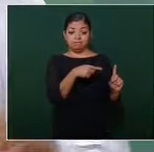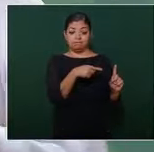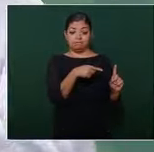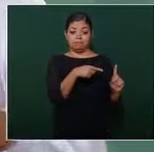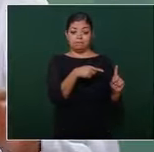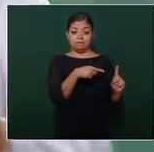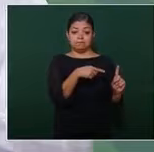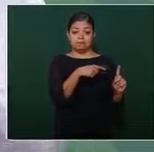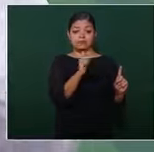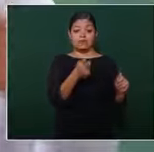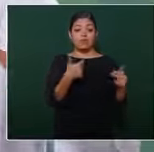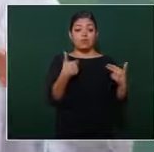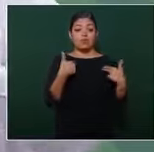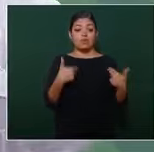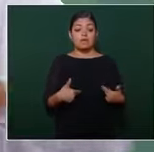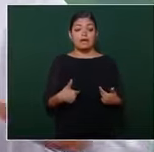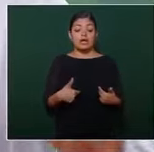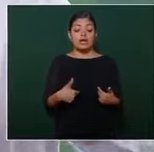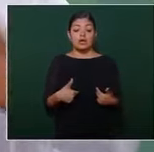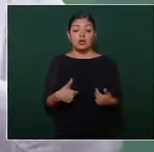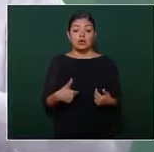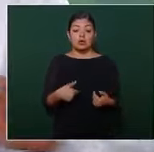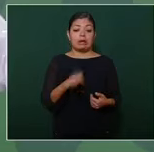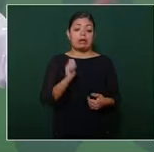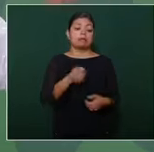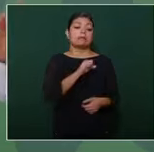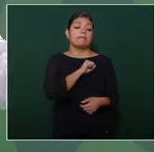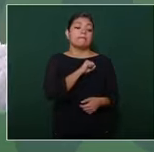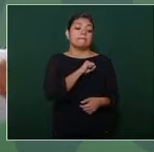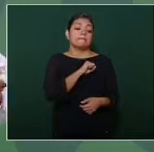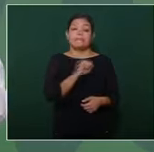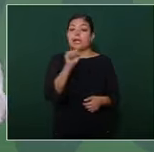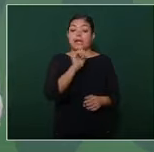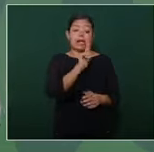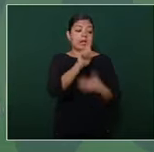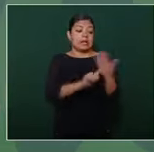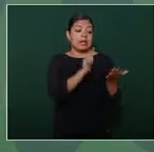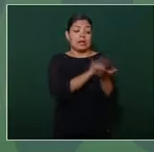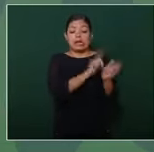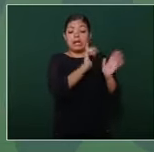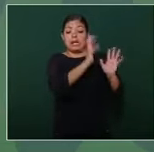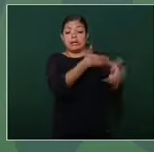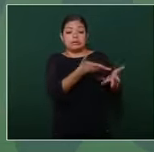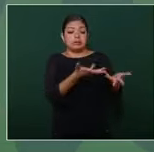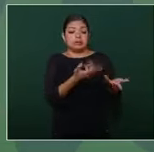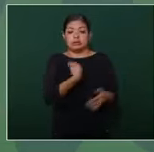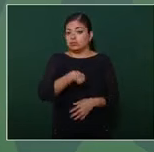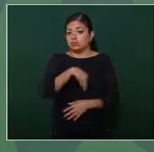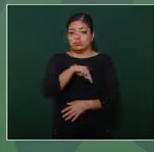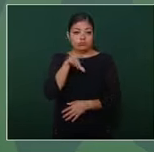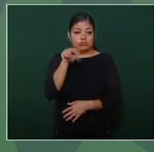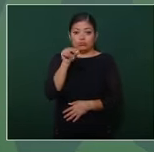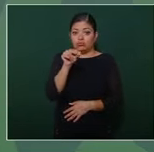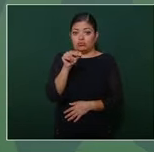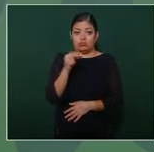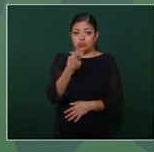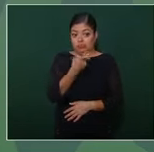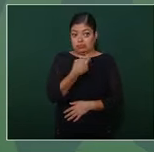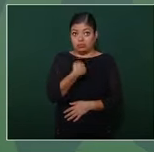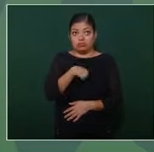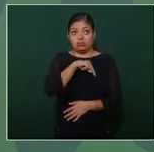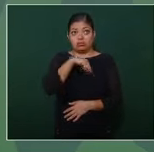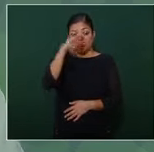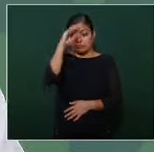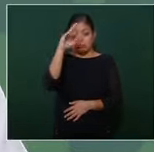los seres humanos son malos por naturaleza nosotros no consideramos eso